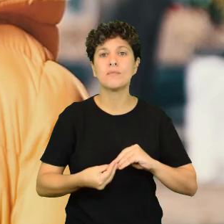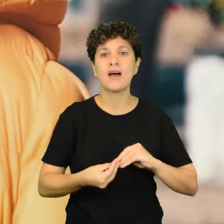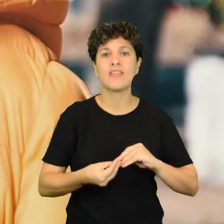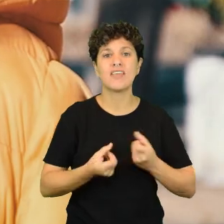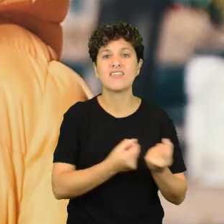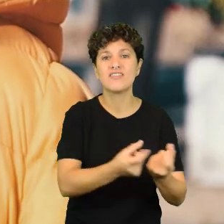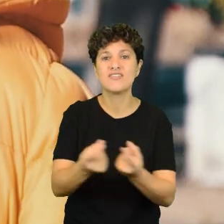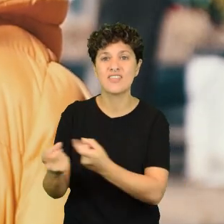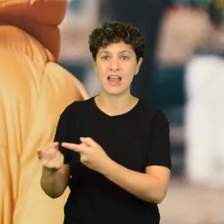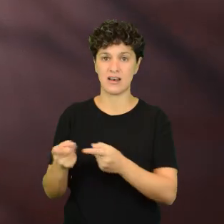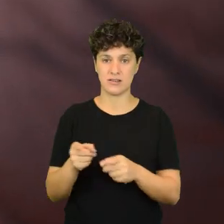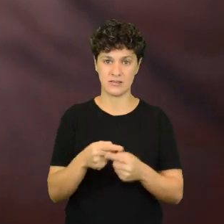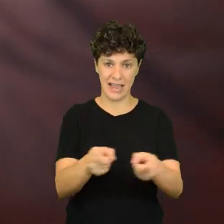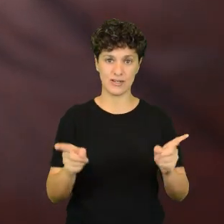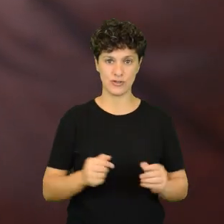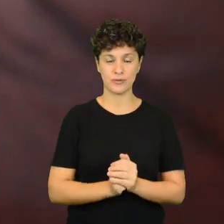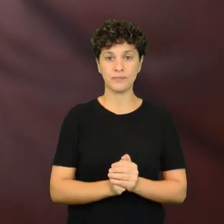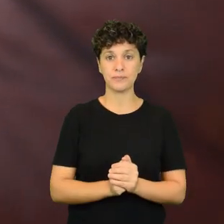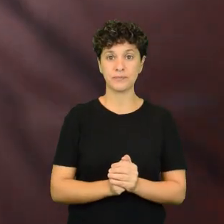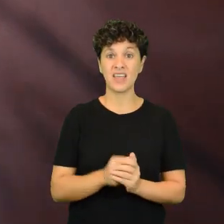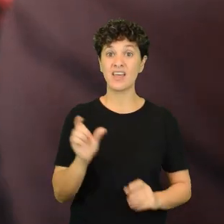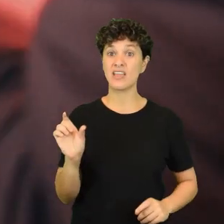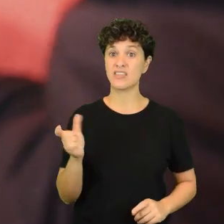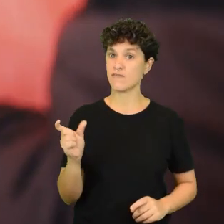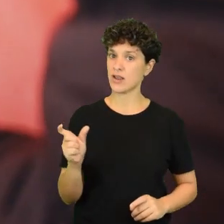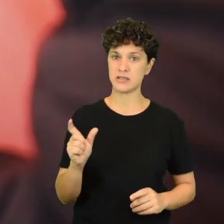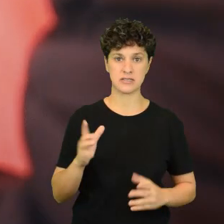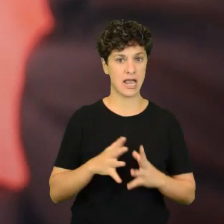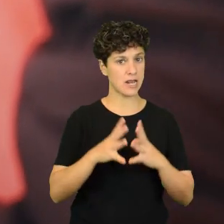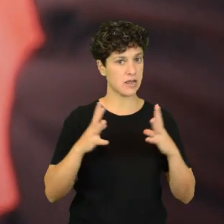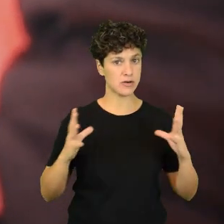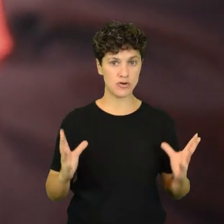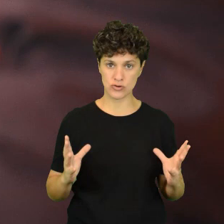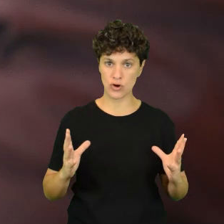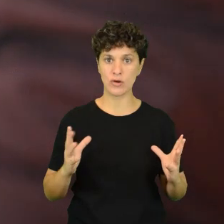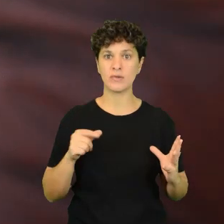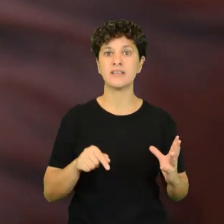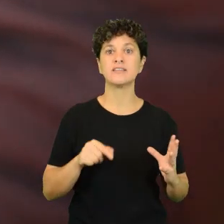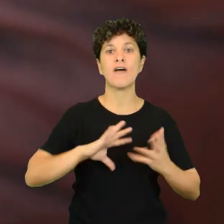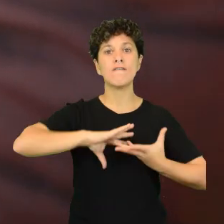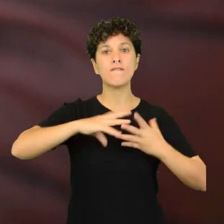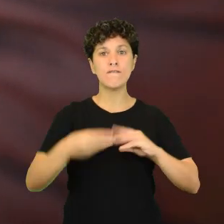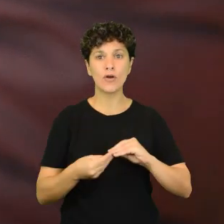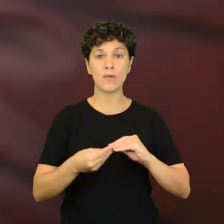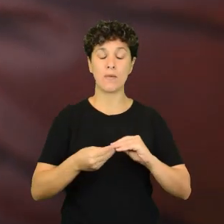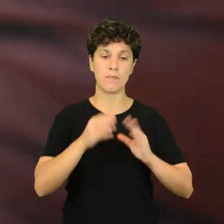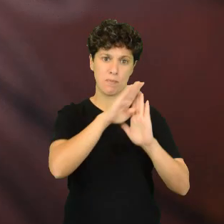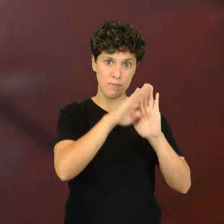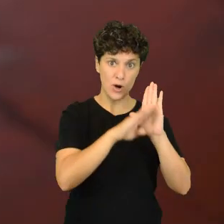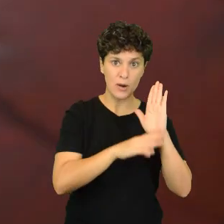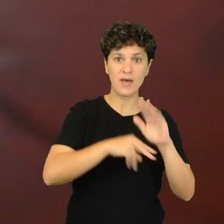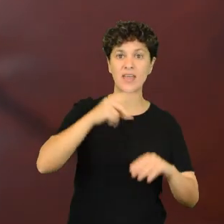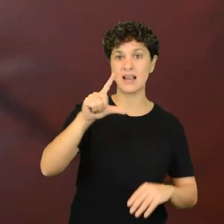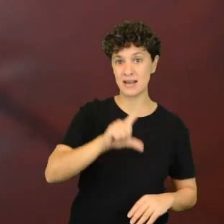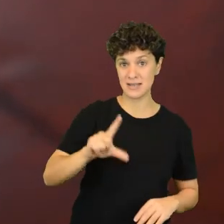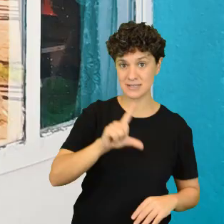llegar a ellos. La diferencia es enorme porque es una modalidad, si bien el programa es de secundaria y son los mismos que se